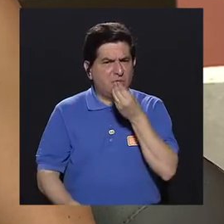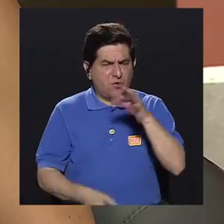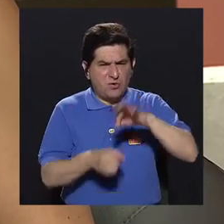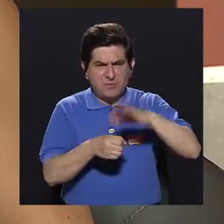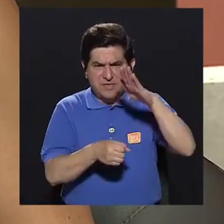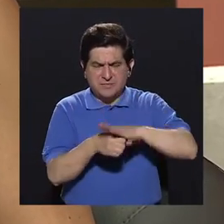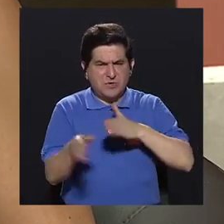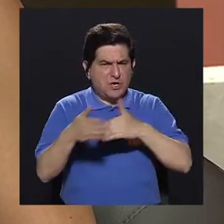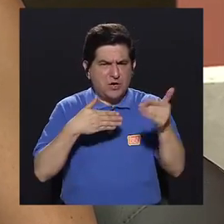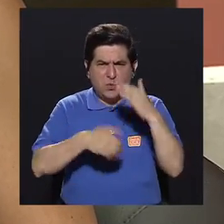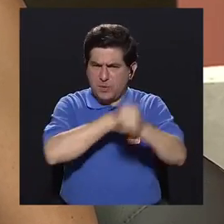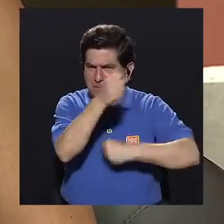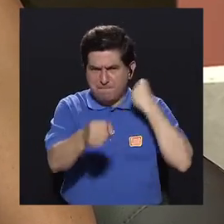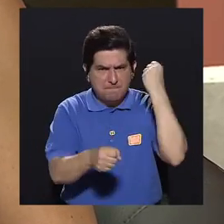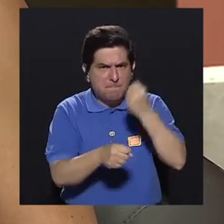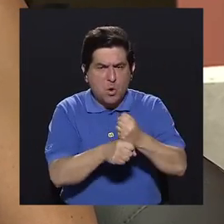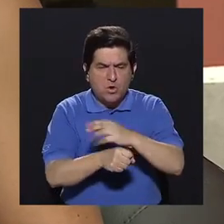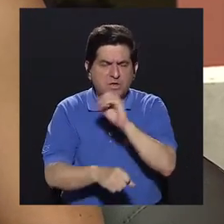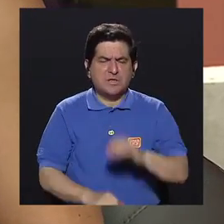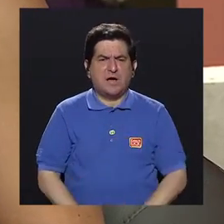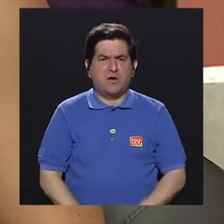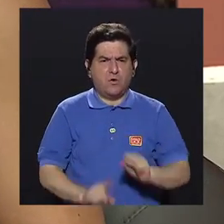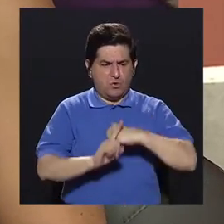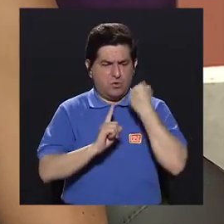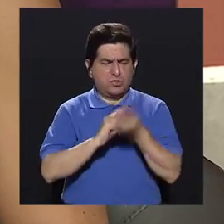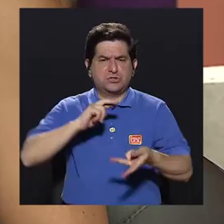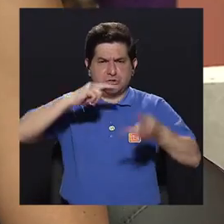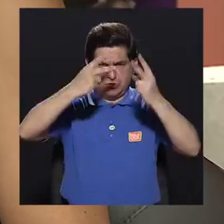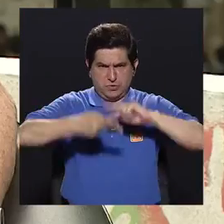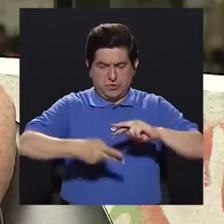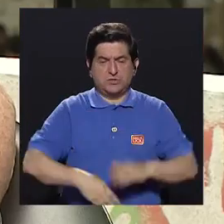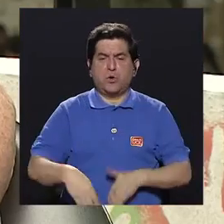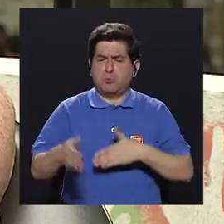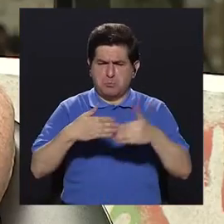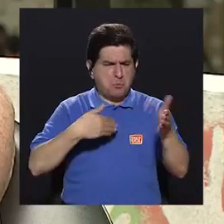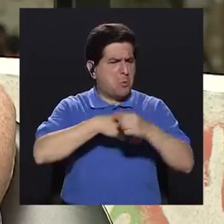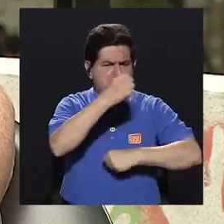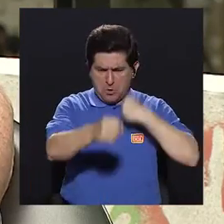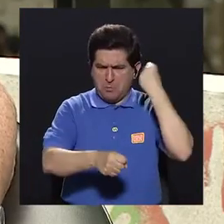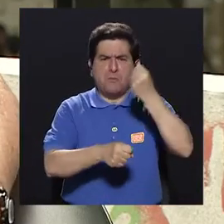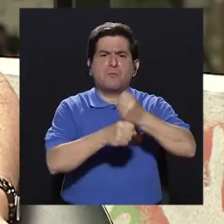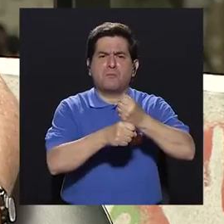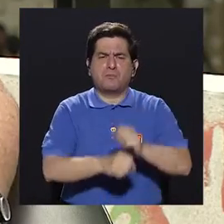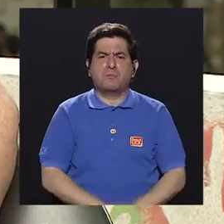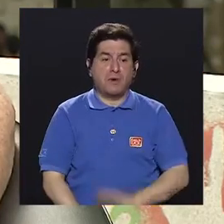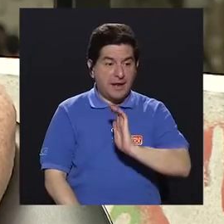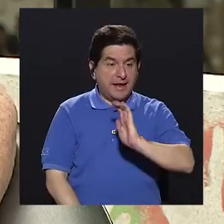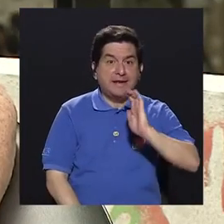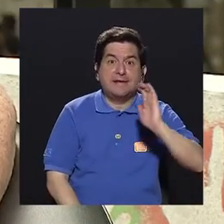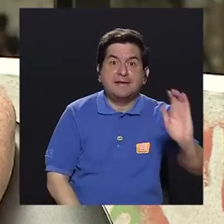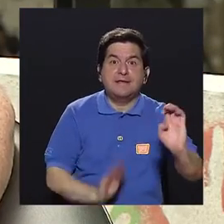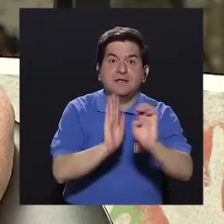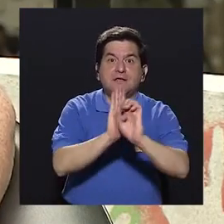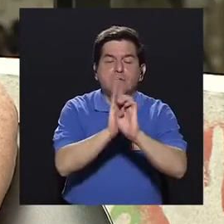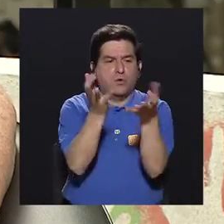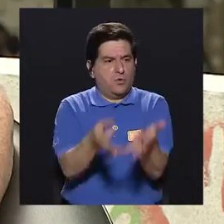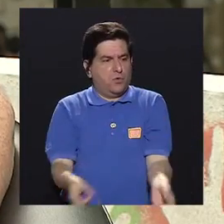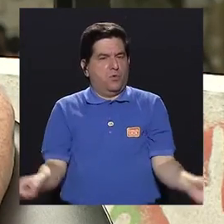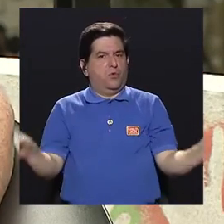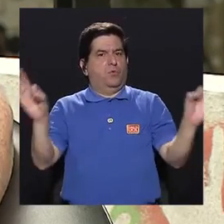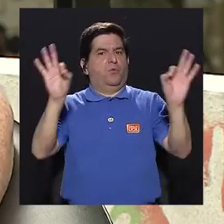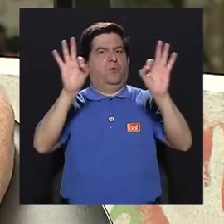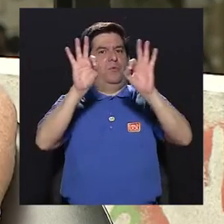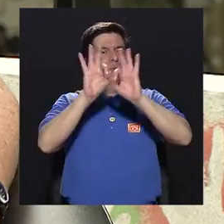semillas a cualquier edad? ¿O hay alguna contraindicación? Ah, no, a cualquier edad, inclusive en los niños, por ejemplo, es muy